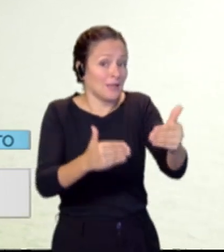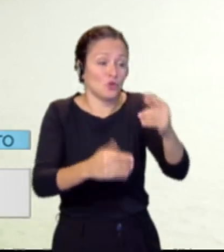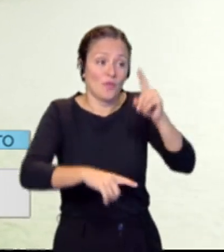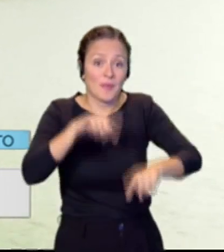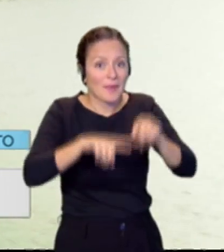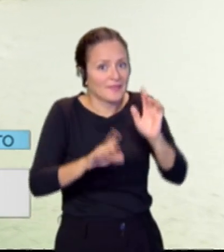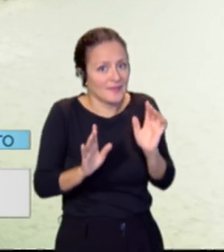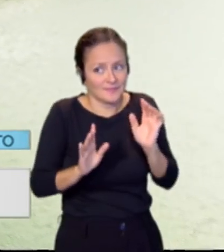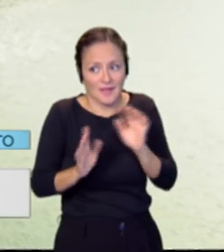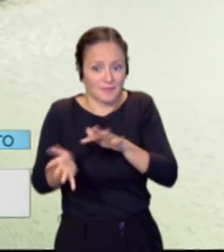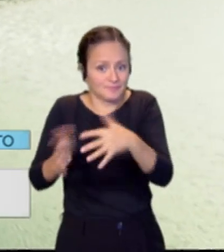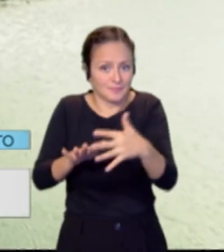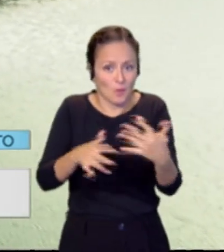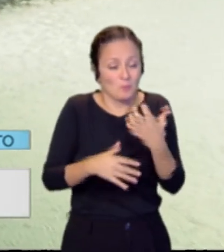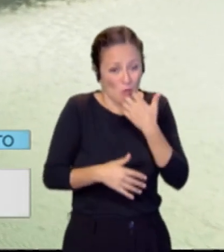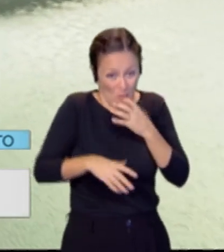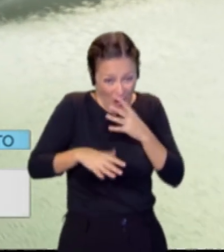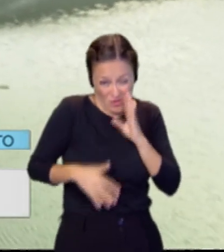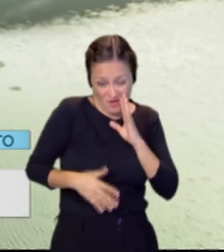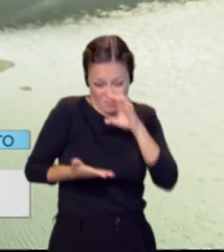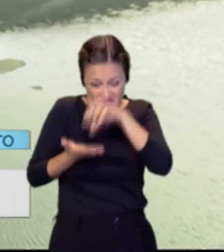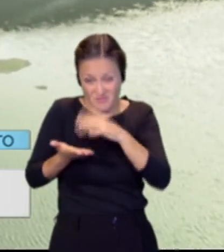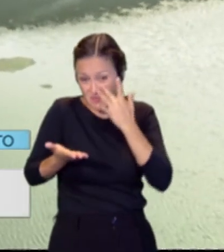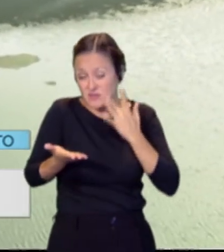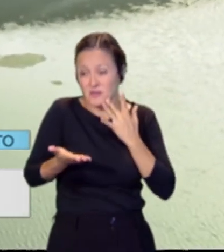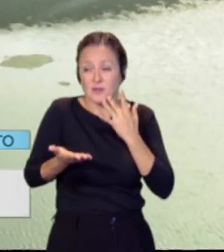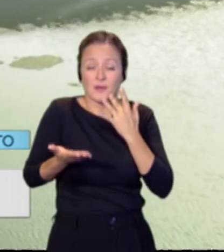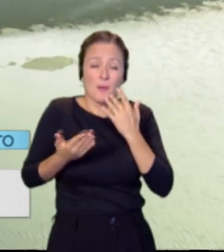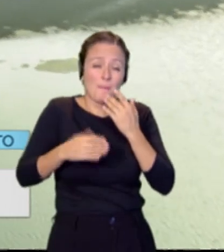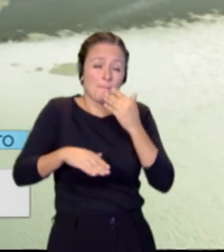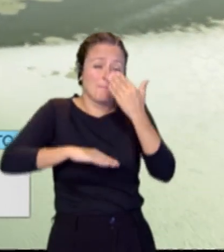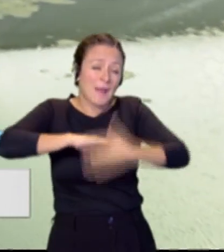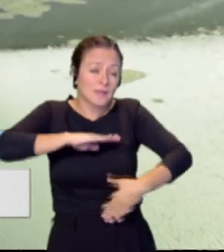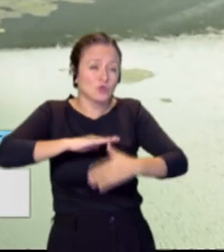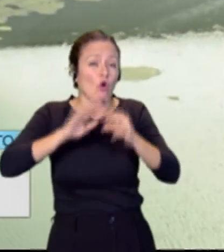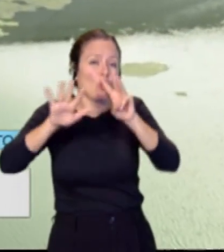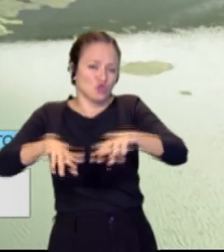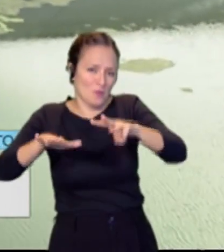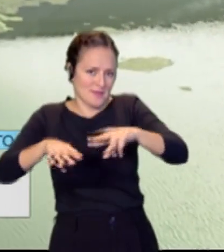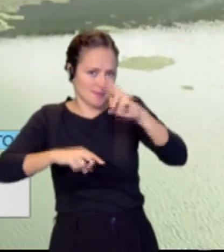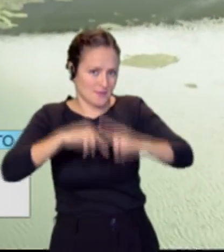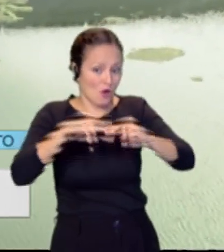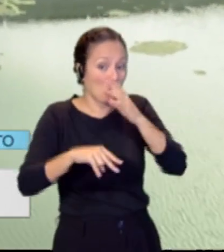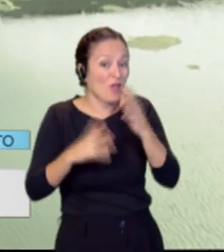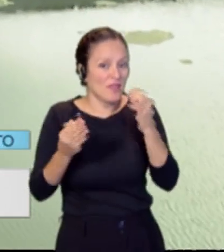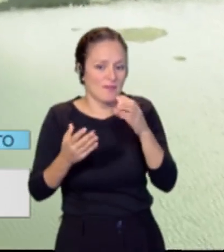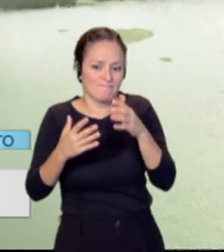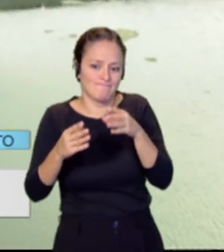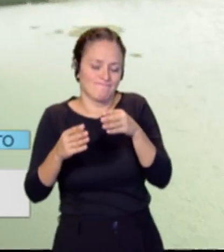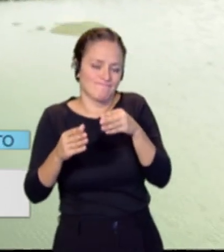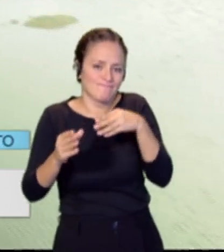plazos de ejecución. En el caso de la que te estoy hablando, los plazos que barajamos son de ocho meses, porque hay que traer equipos muy específicos